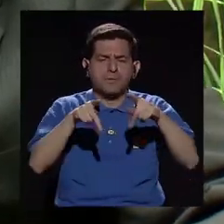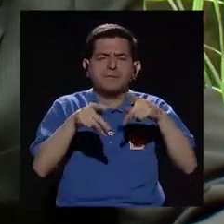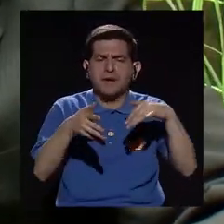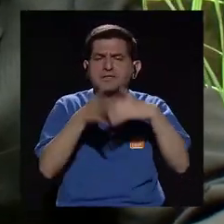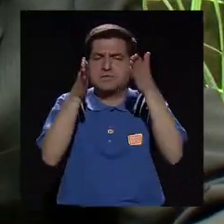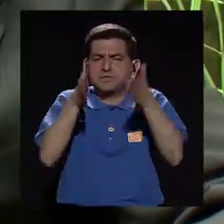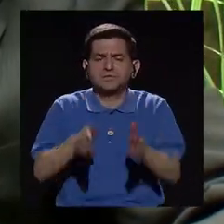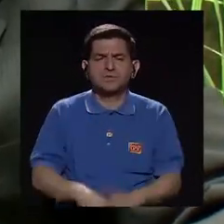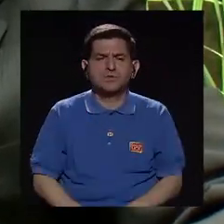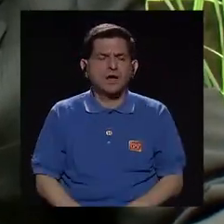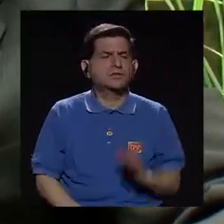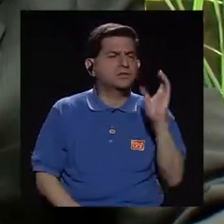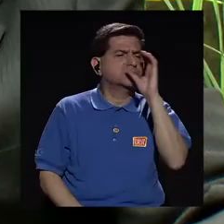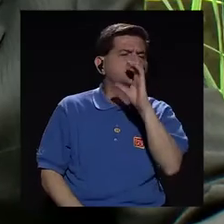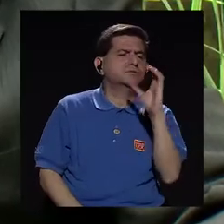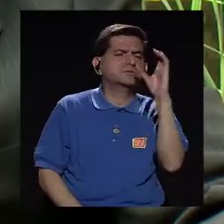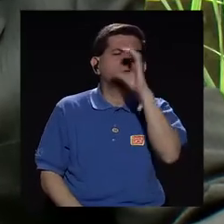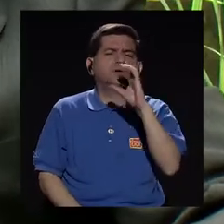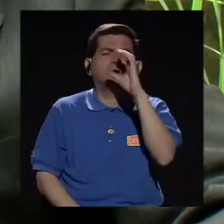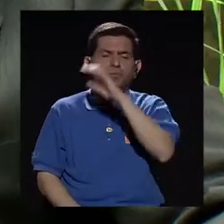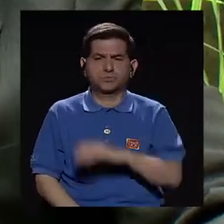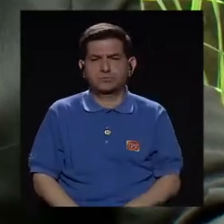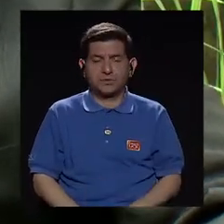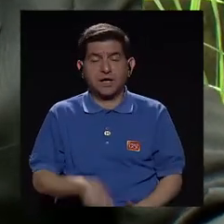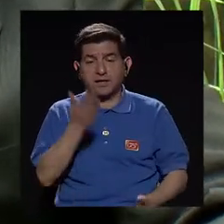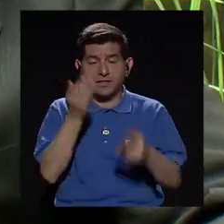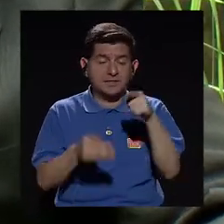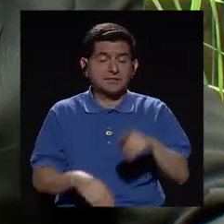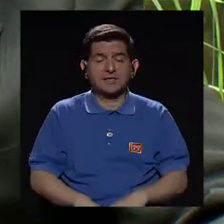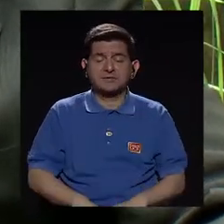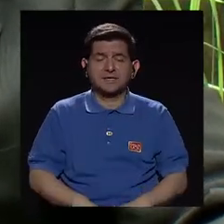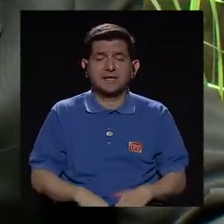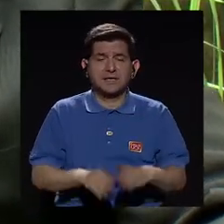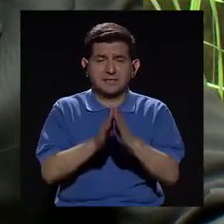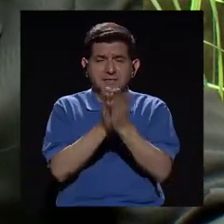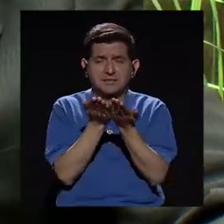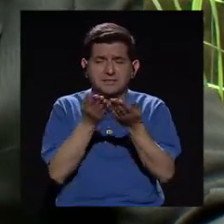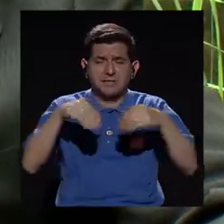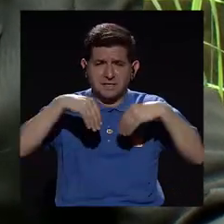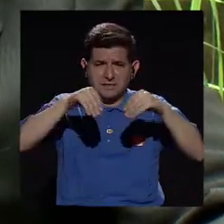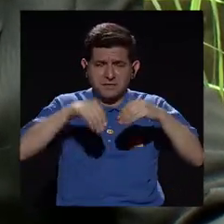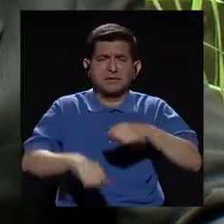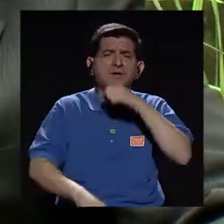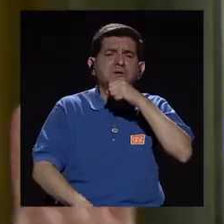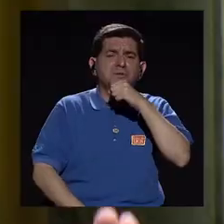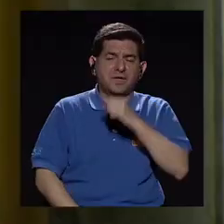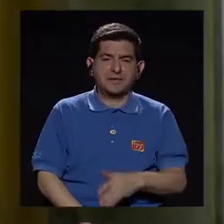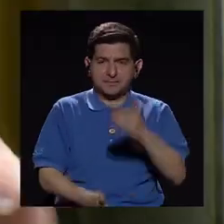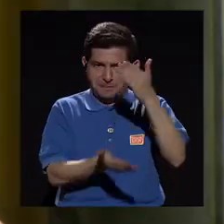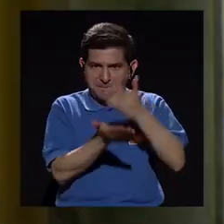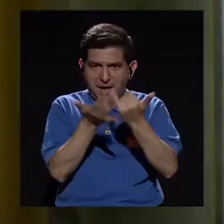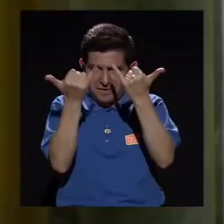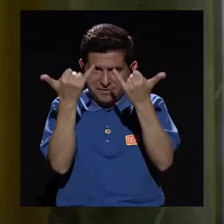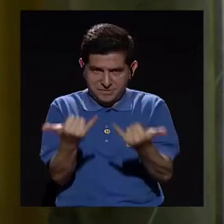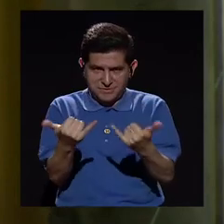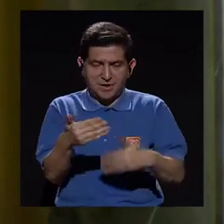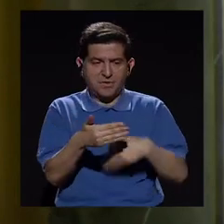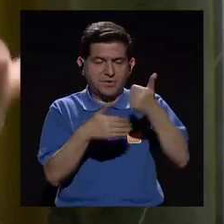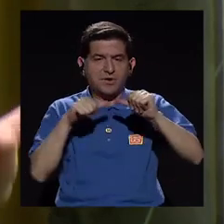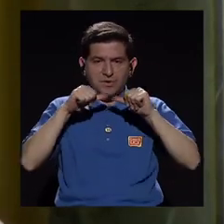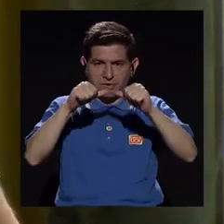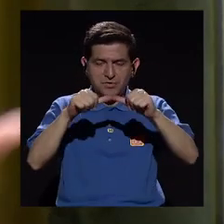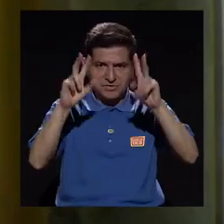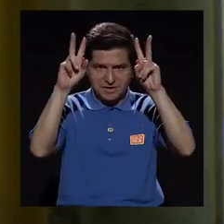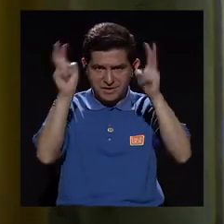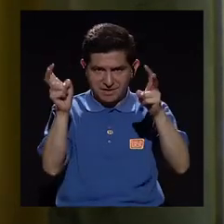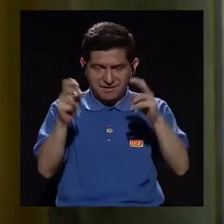estudiantes a rebuscar en esas librerías viejas. Vamos a hacer una pausa, don Carlos, para luego